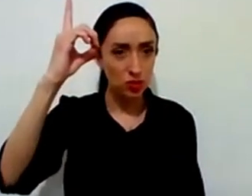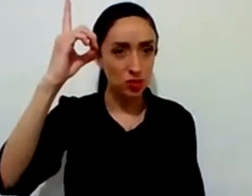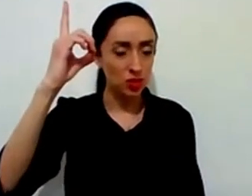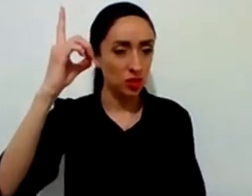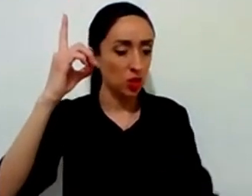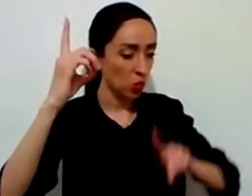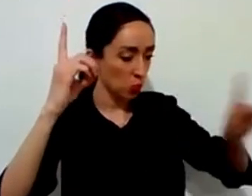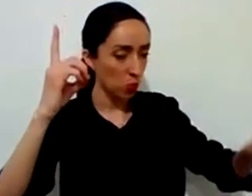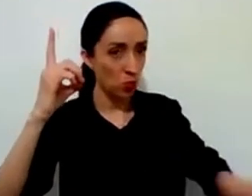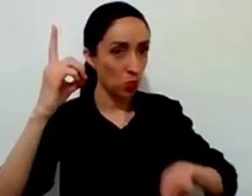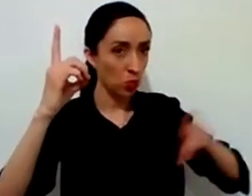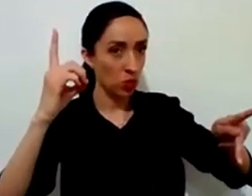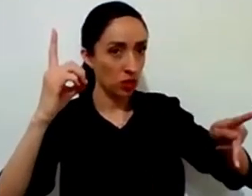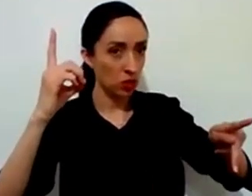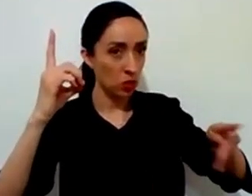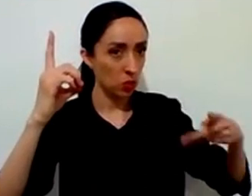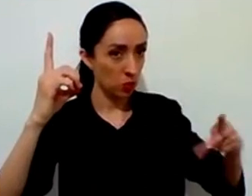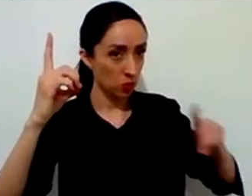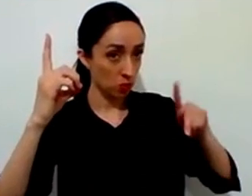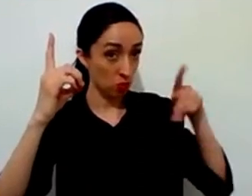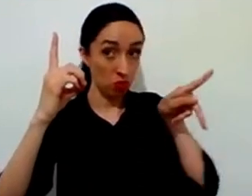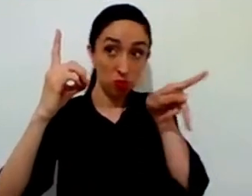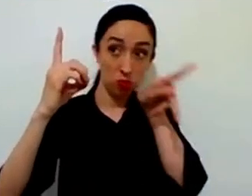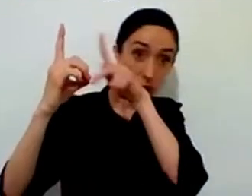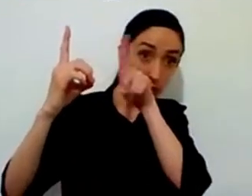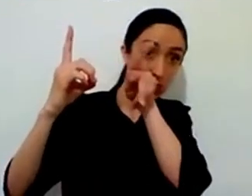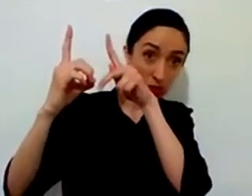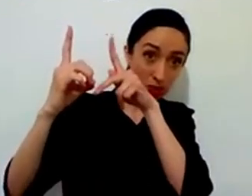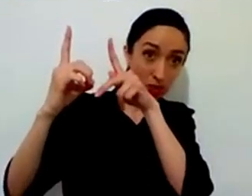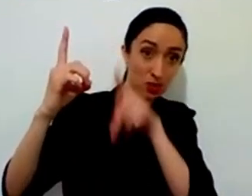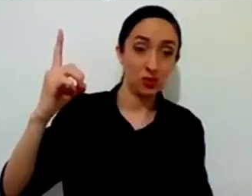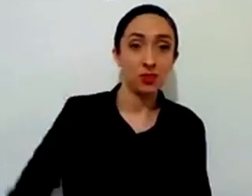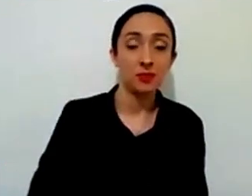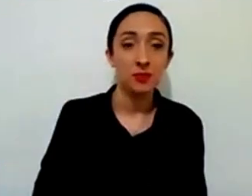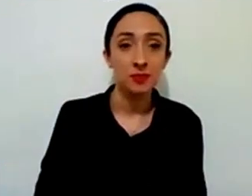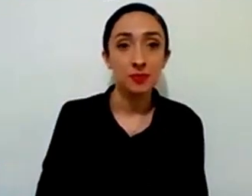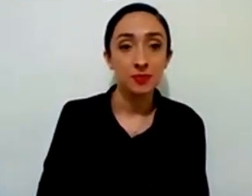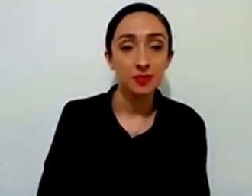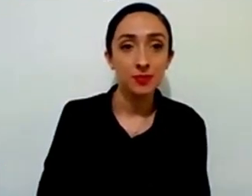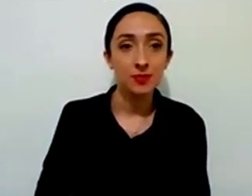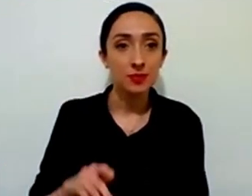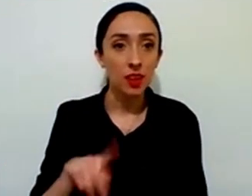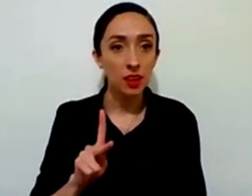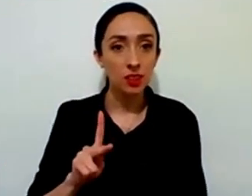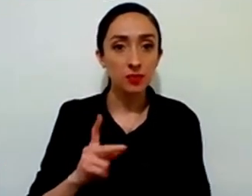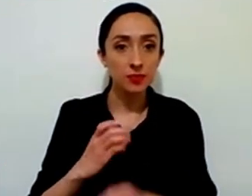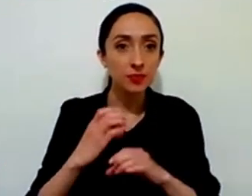diferente también en que lo que Dios está interesado no es en un intercambio de cosas sino en una